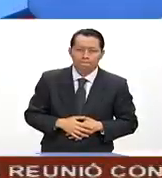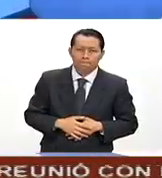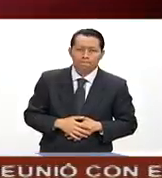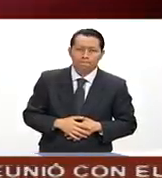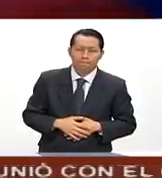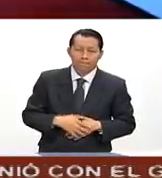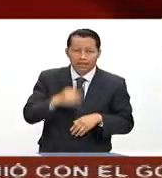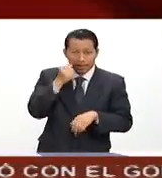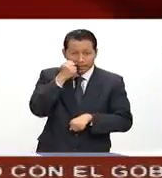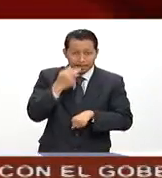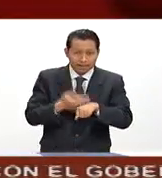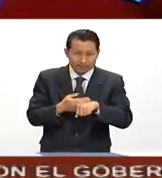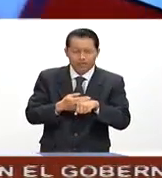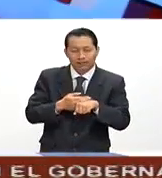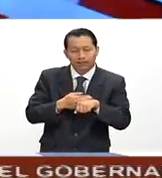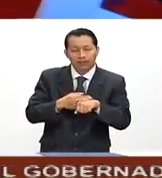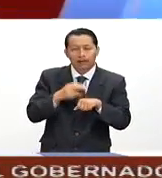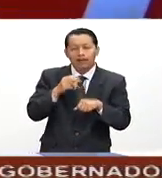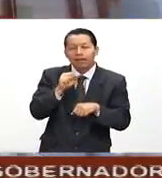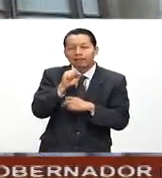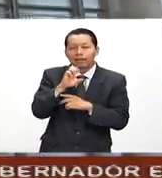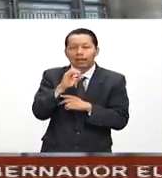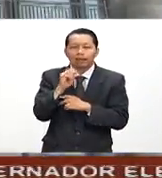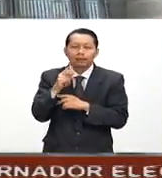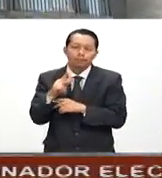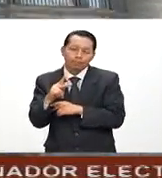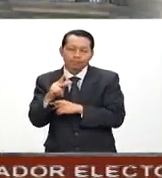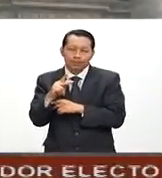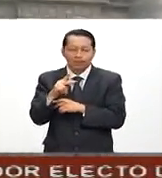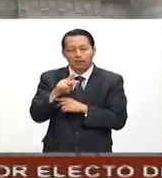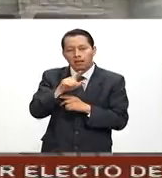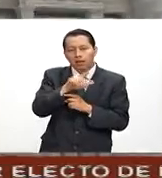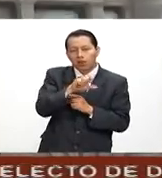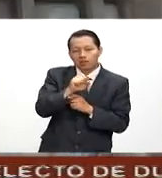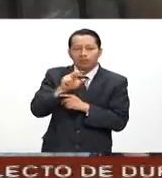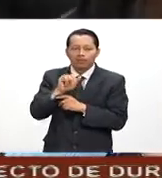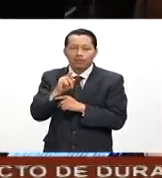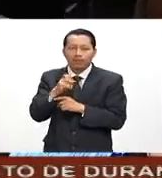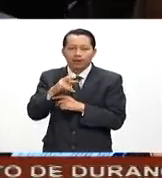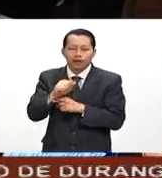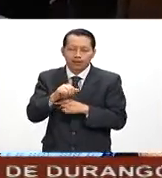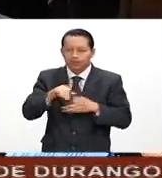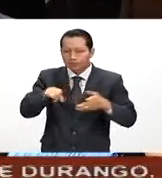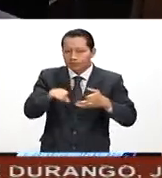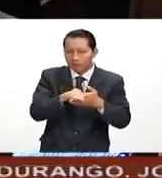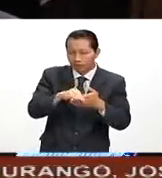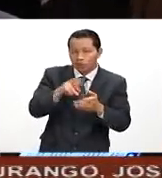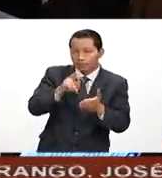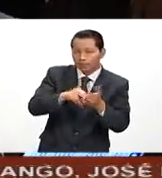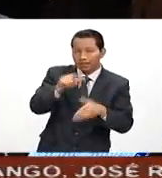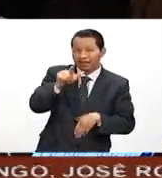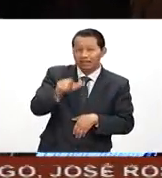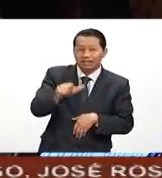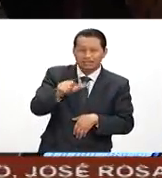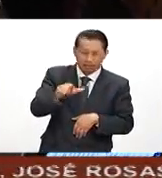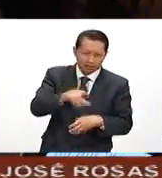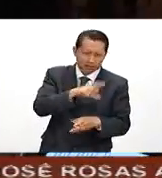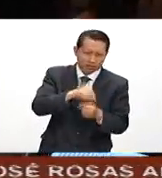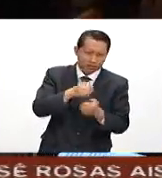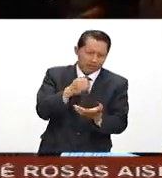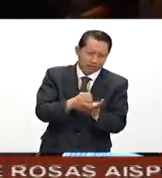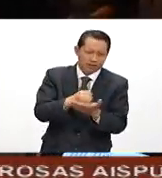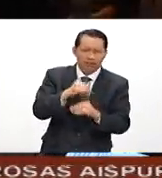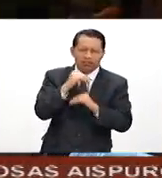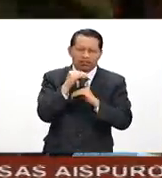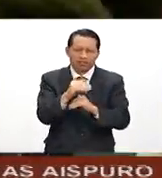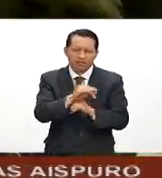El secretario de Hacienda, Luis Videgaray, dijo que están cerca de concluir el paquete económico para 2017, que tiene como fecha límite el